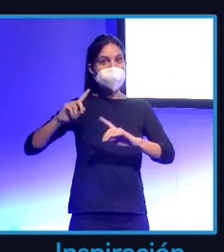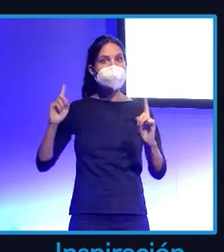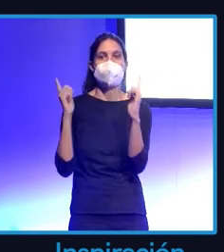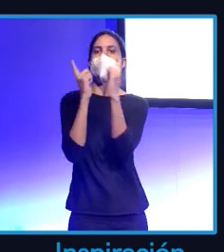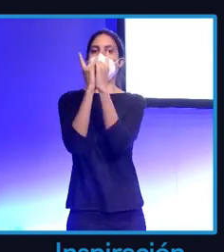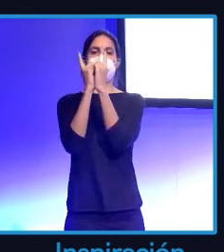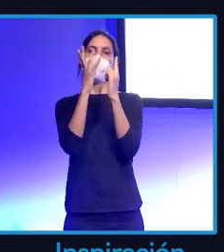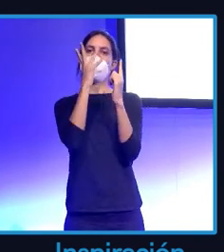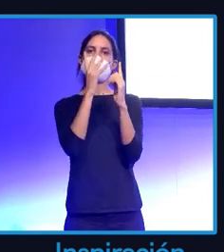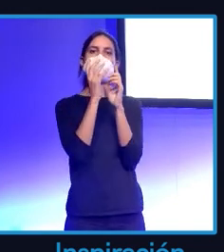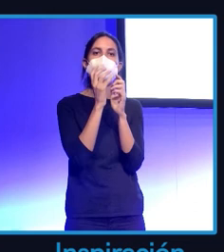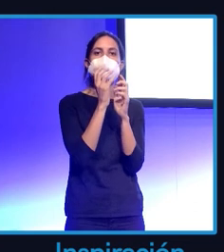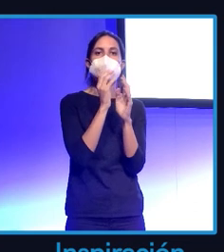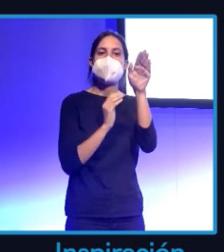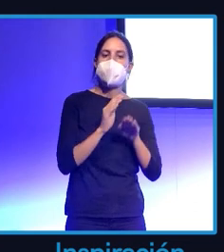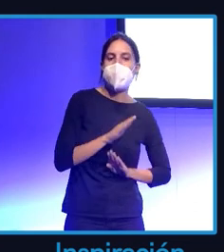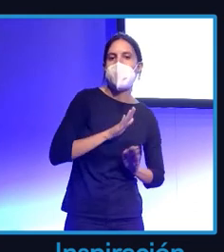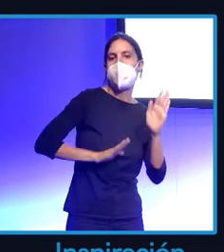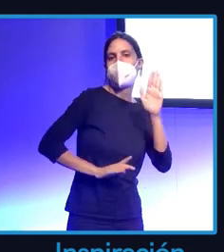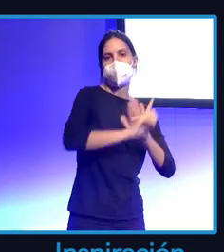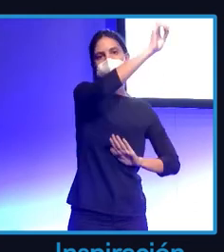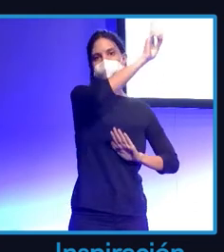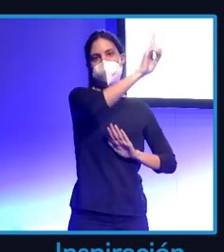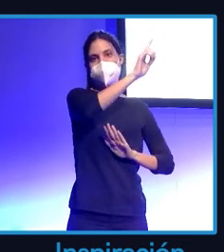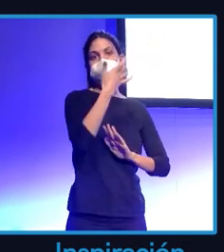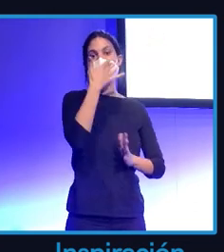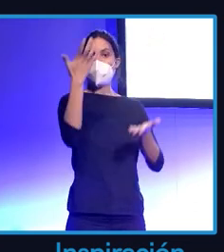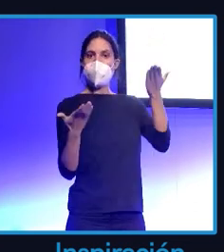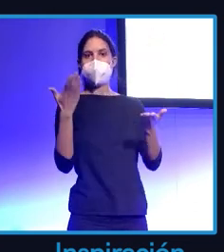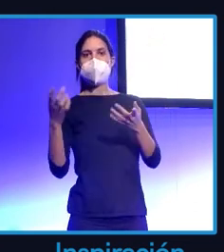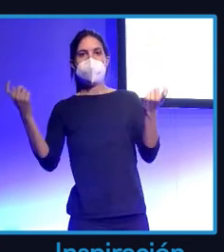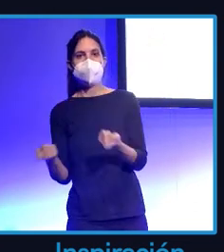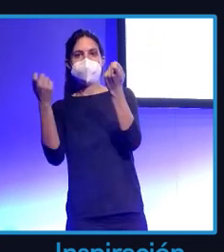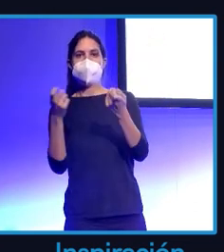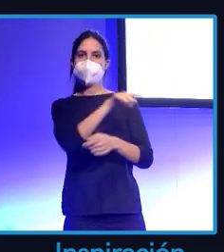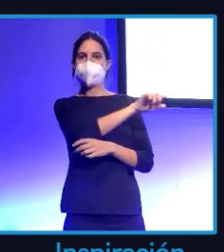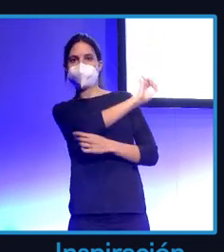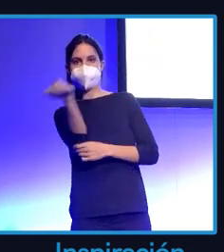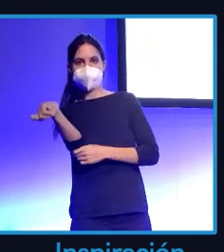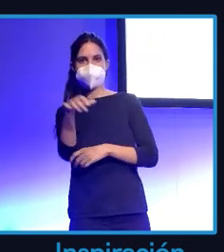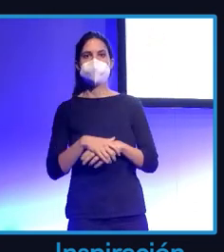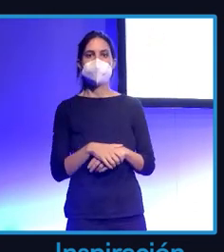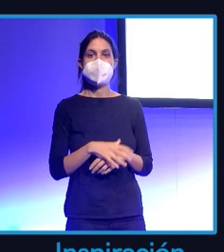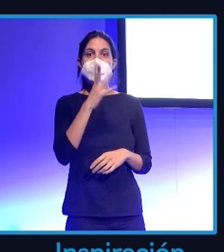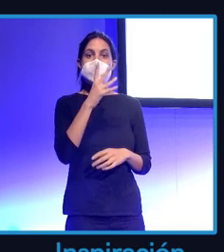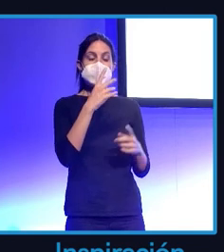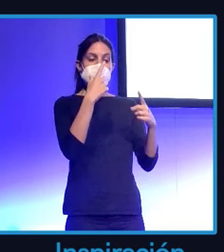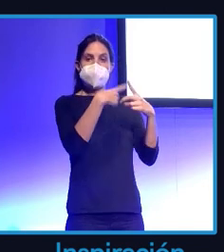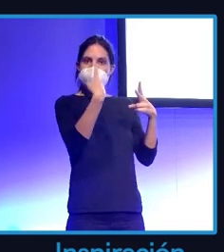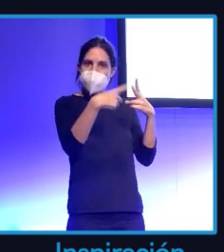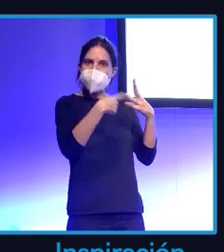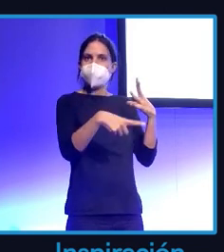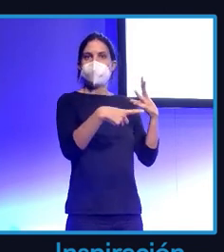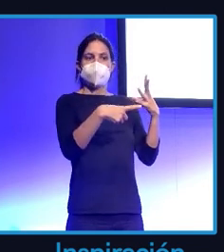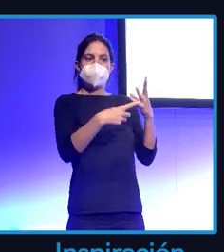a lo largo de la historia. Volvamos al marketing de recomendación. Volvamos al uso el producto, te lo cuento, te narro la